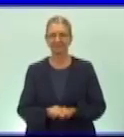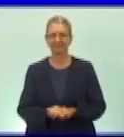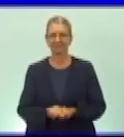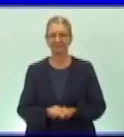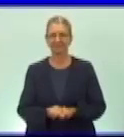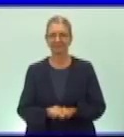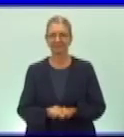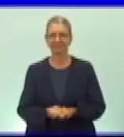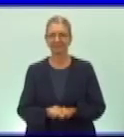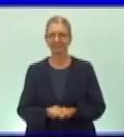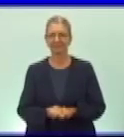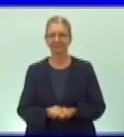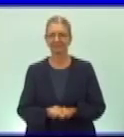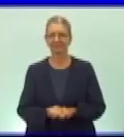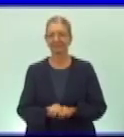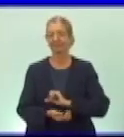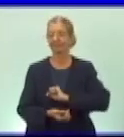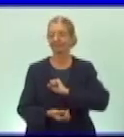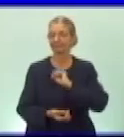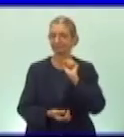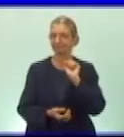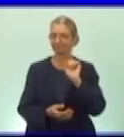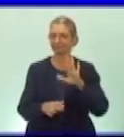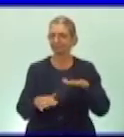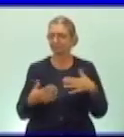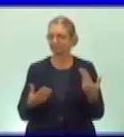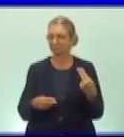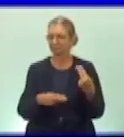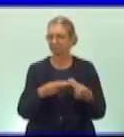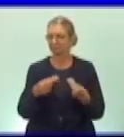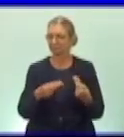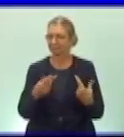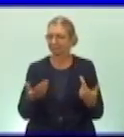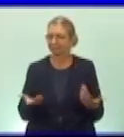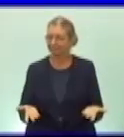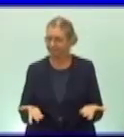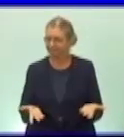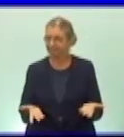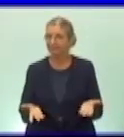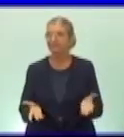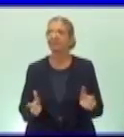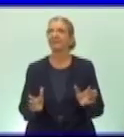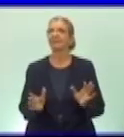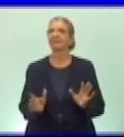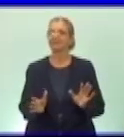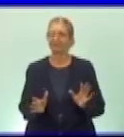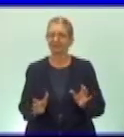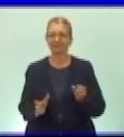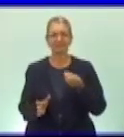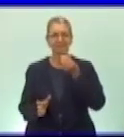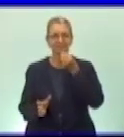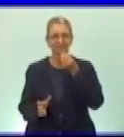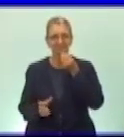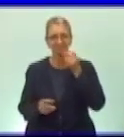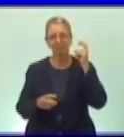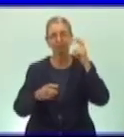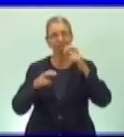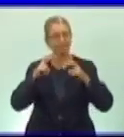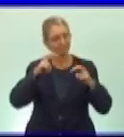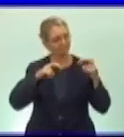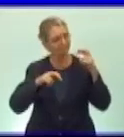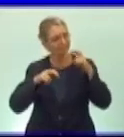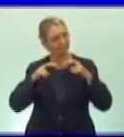Para lograrlo, observen en pantalla, los niños pueden investigar,